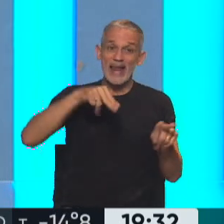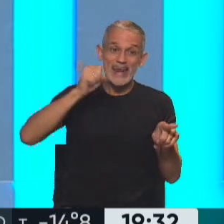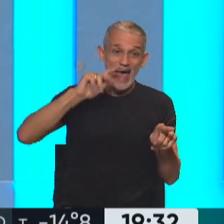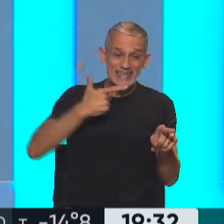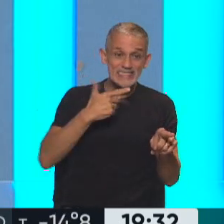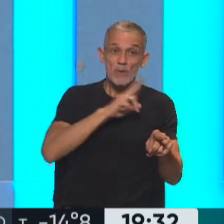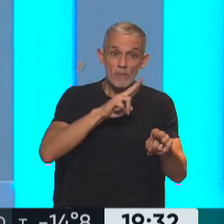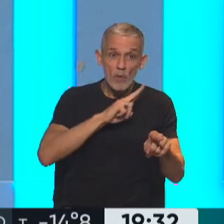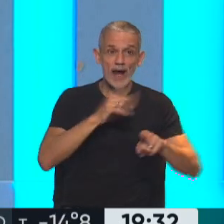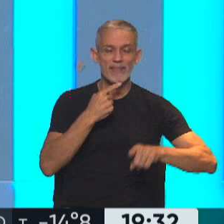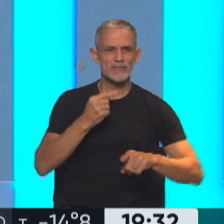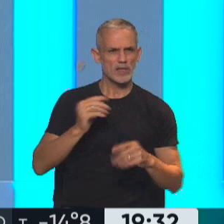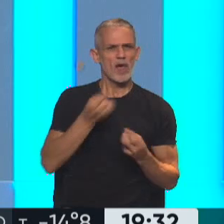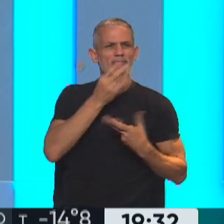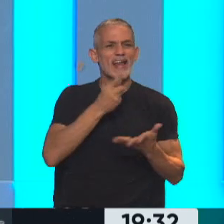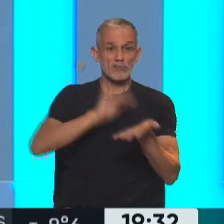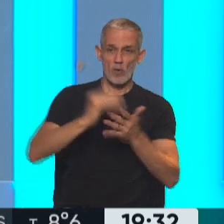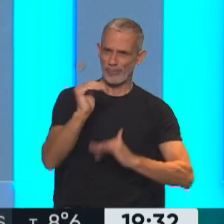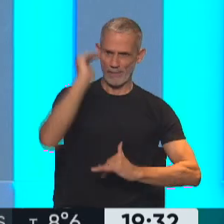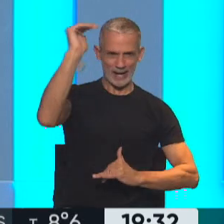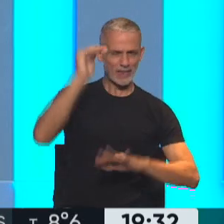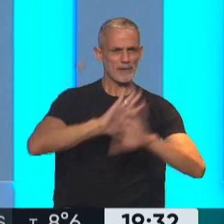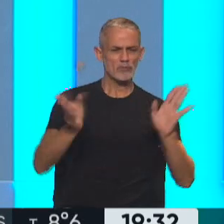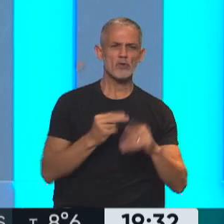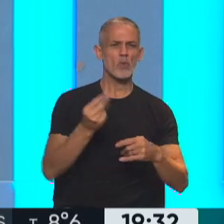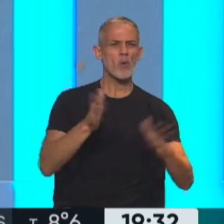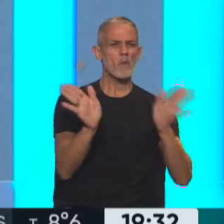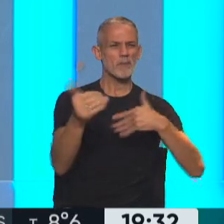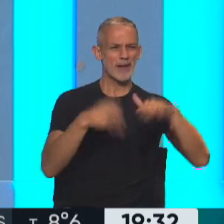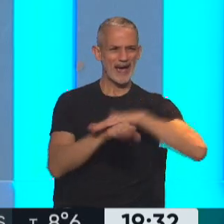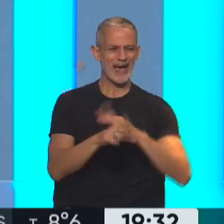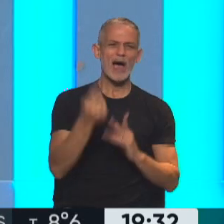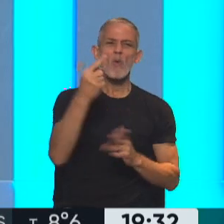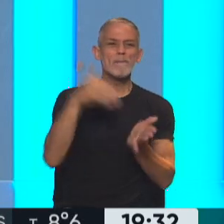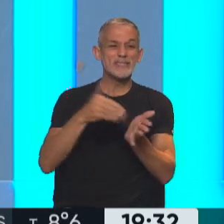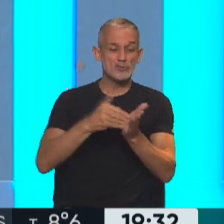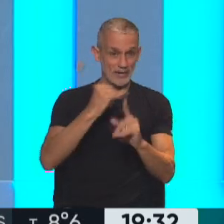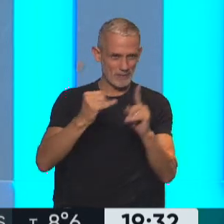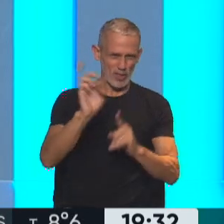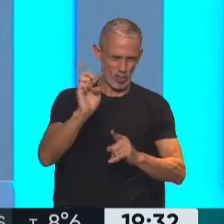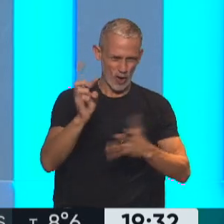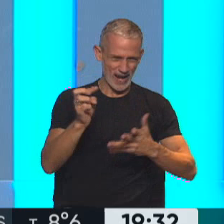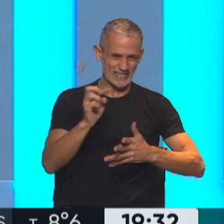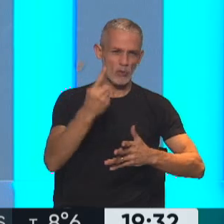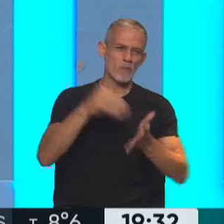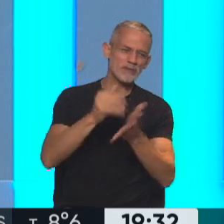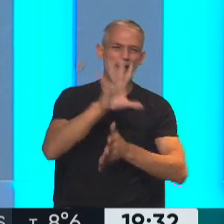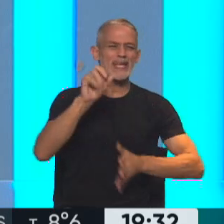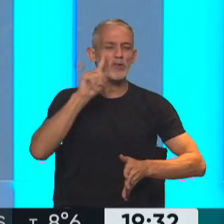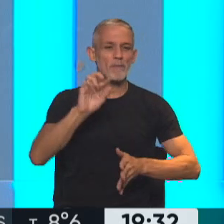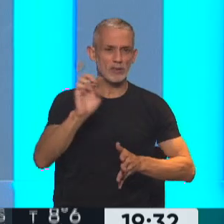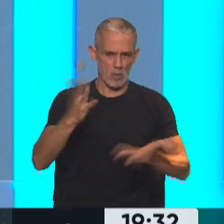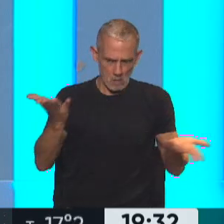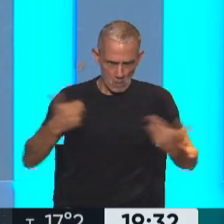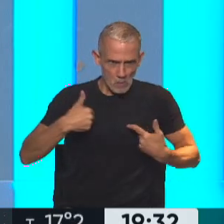Ananis, él declaró un departamento y una cuenta compartida con aproximadamente un millón y medio de dólares. Mariana Ananis dice, yo